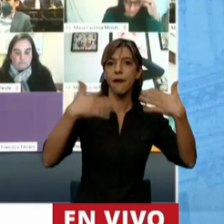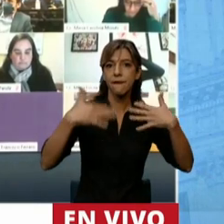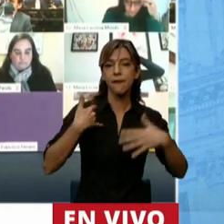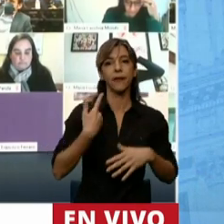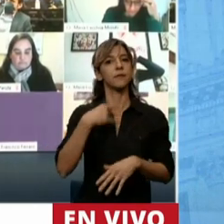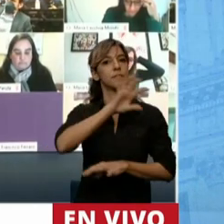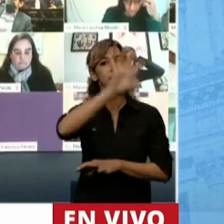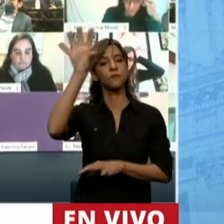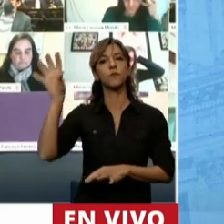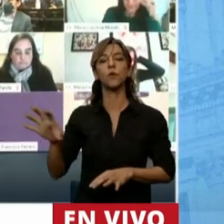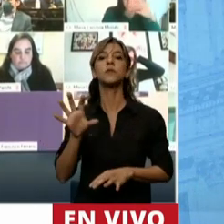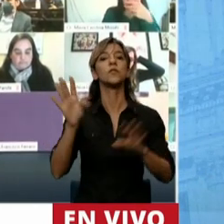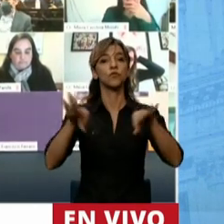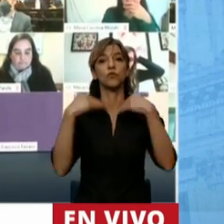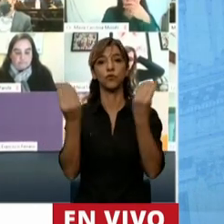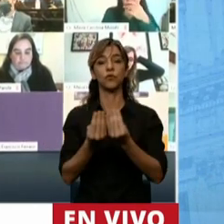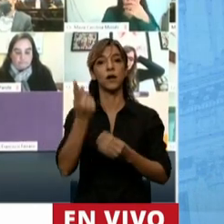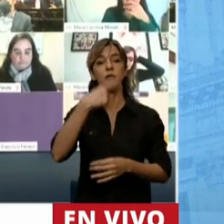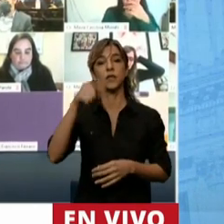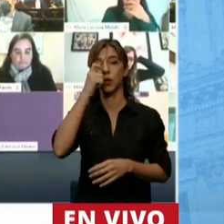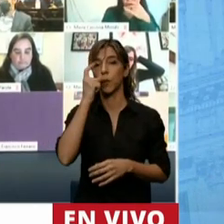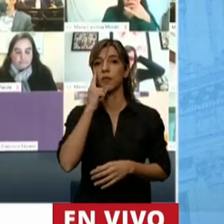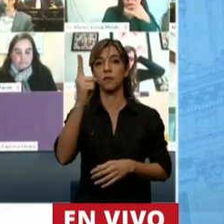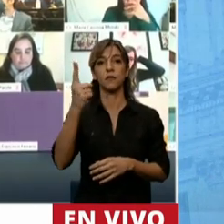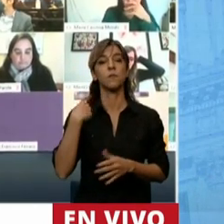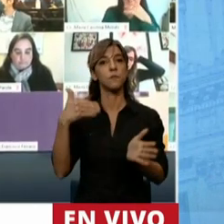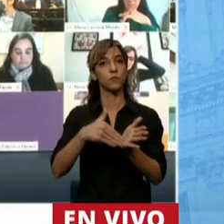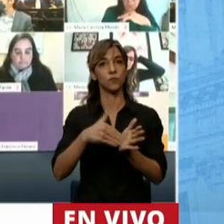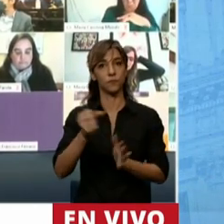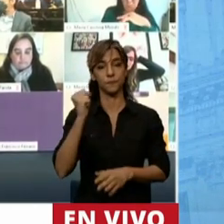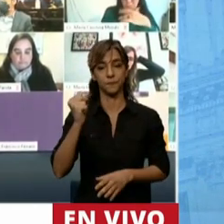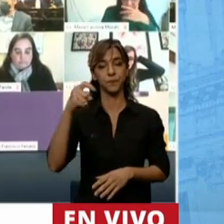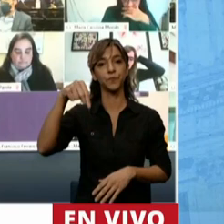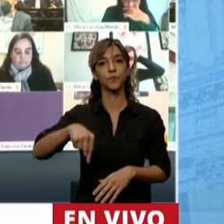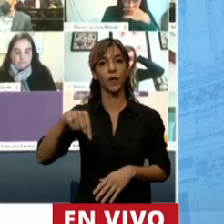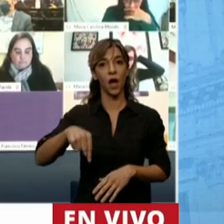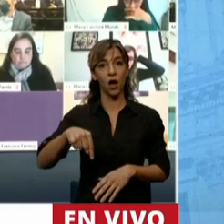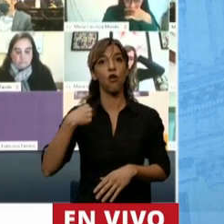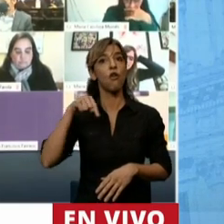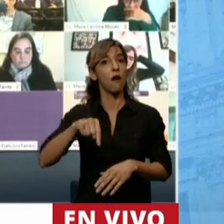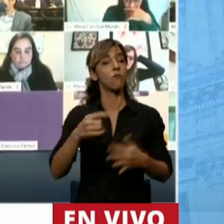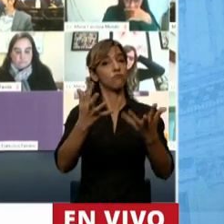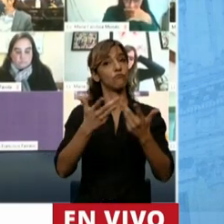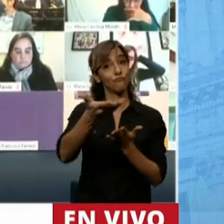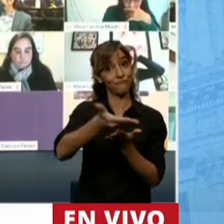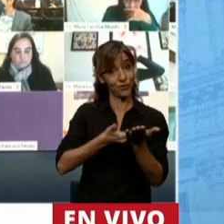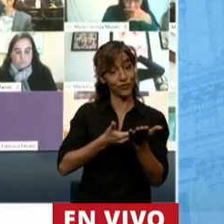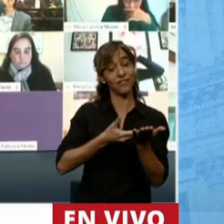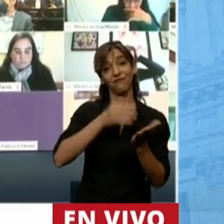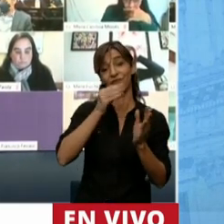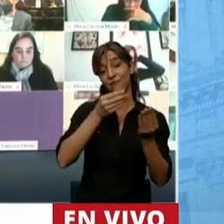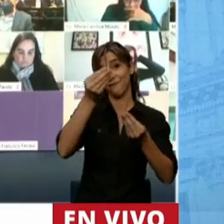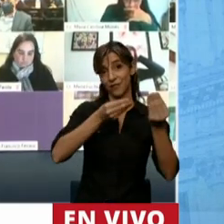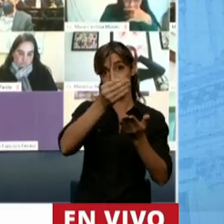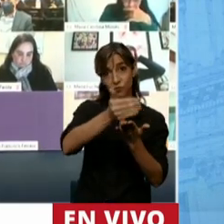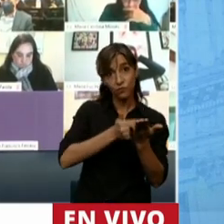con 120 mil millones de pesos que ahora en el proyecto de ampliación presupuestaria tenemos pensado